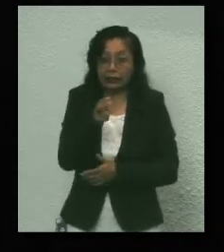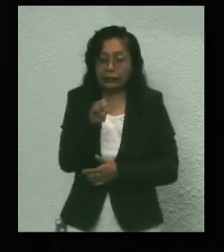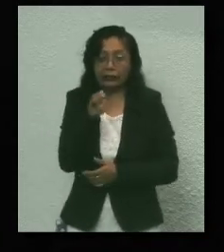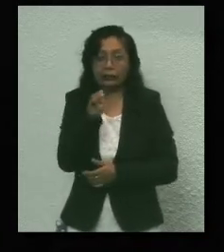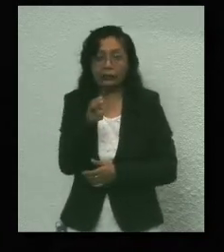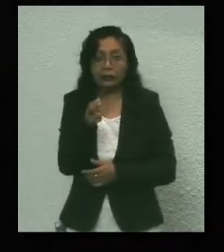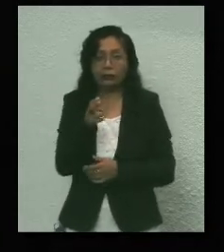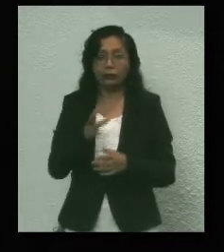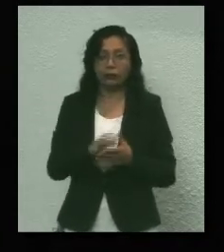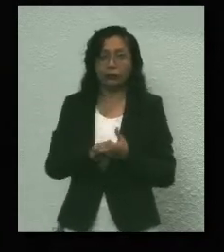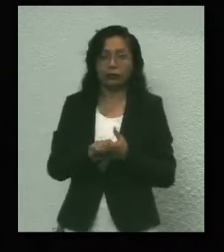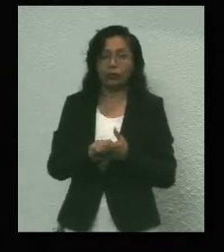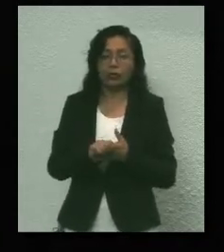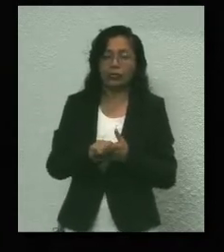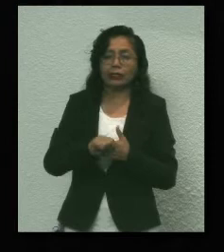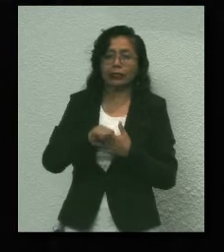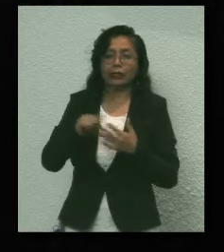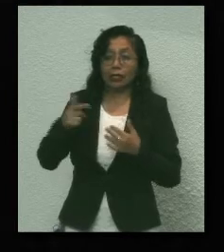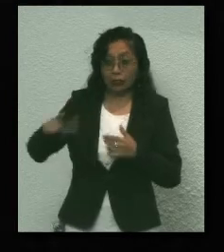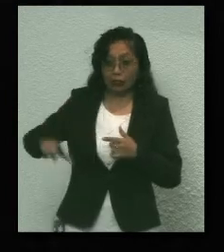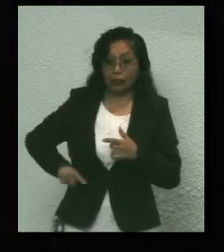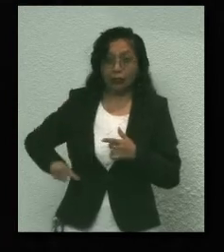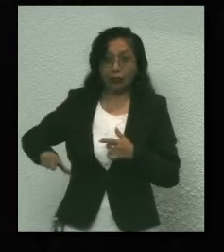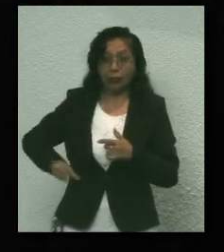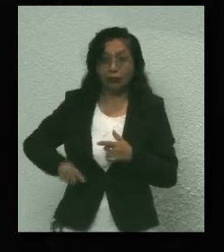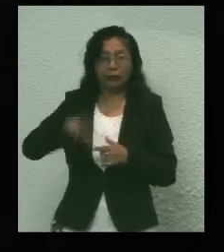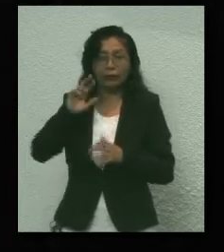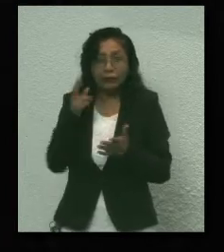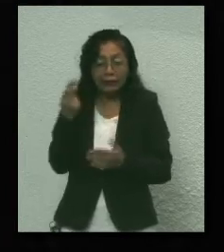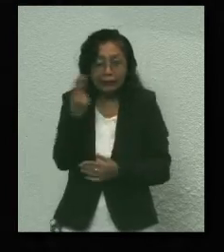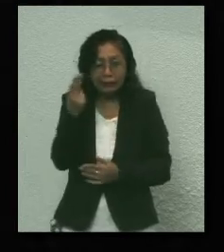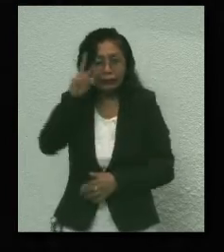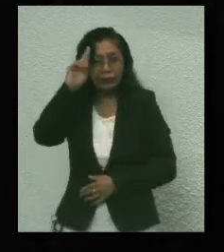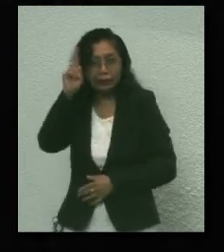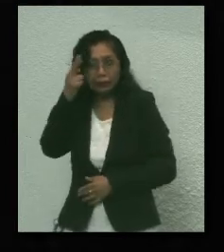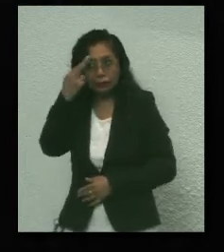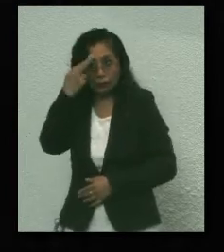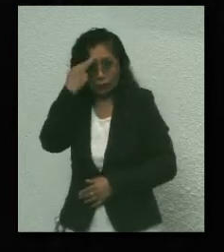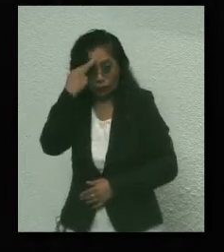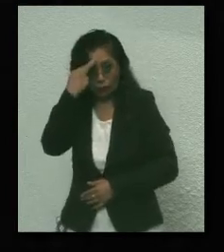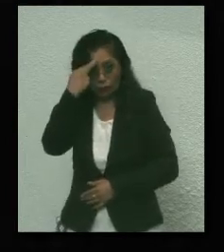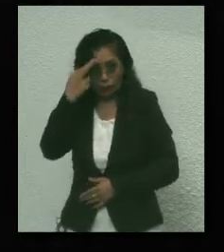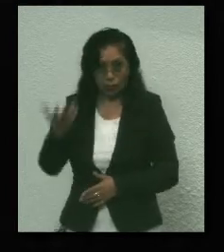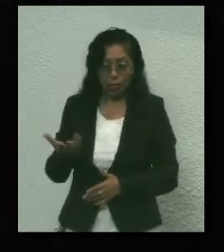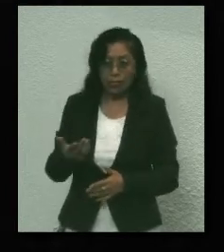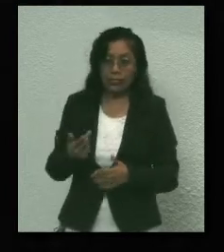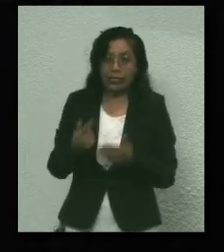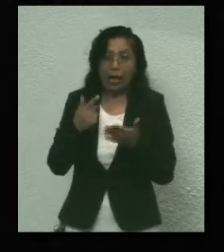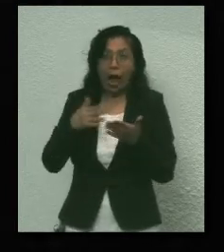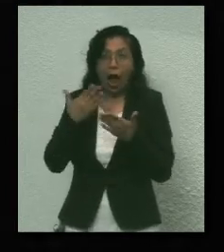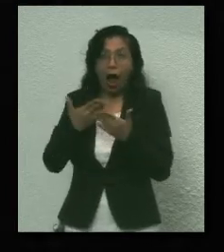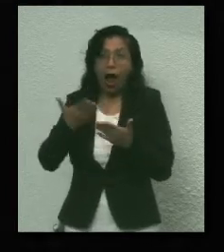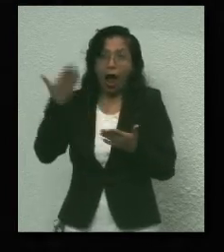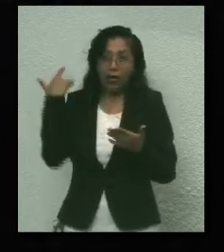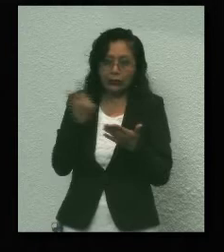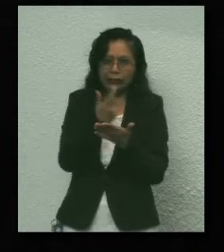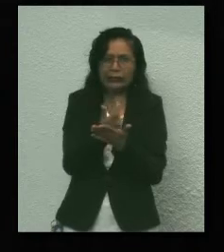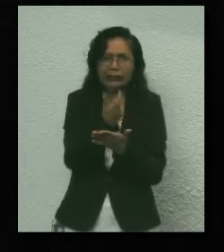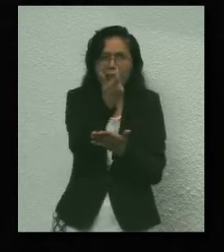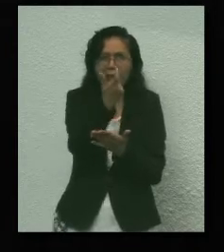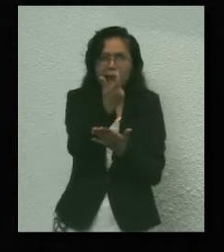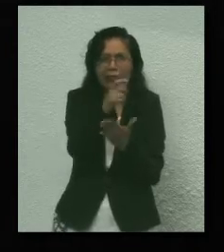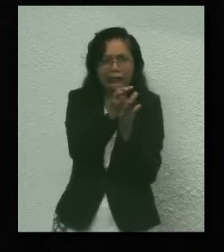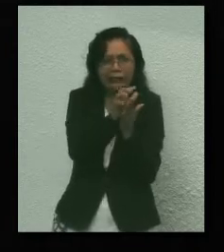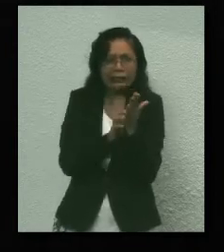correcta operatividad gubernamental. Vale recordar que al inicio de su Administración la deuda pública era insostenible. Sin